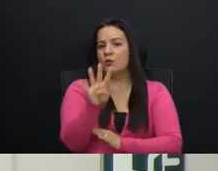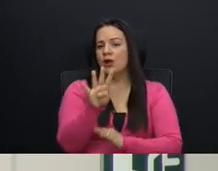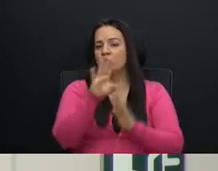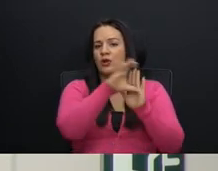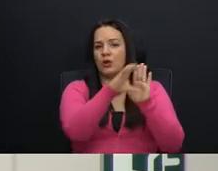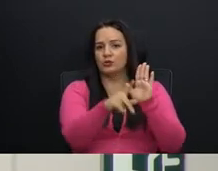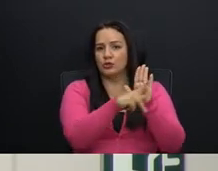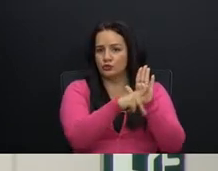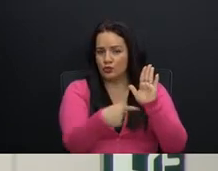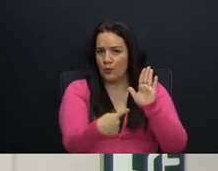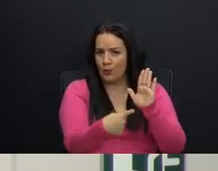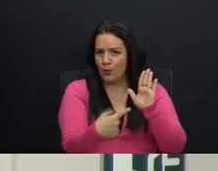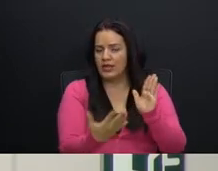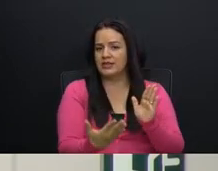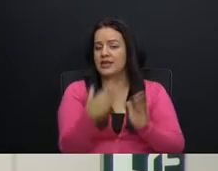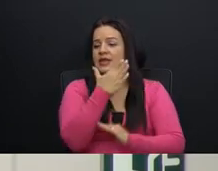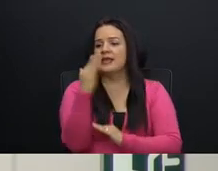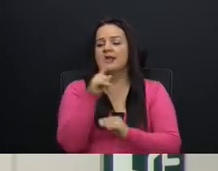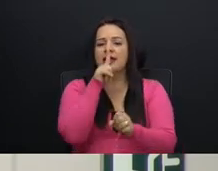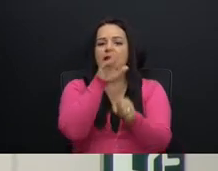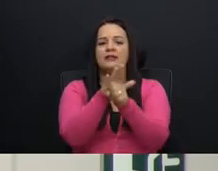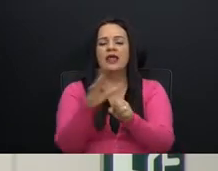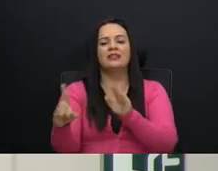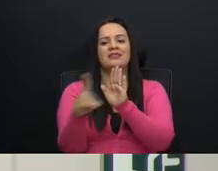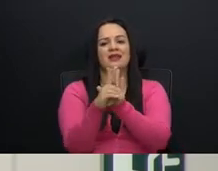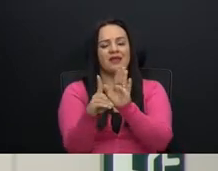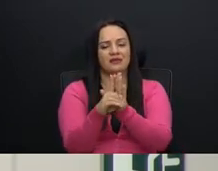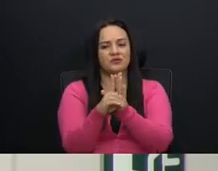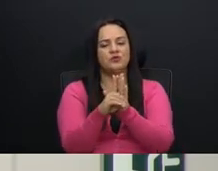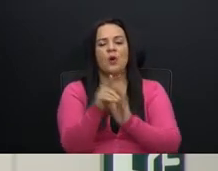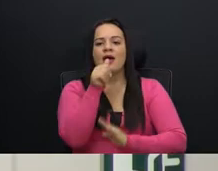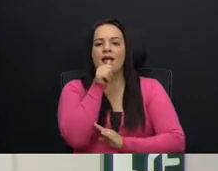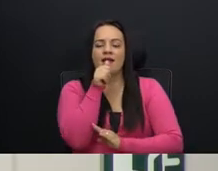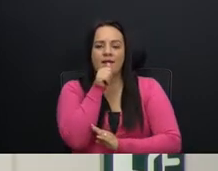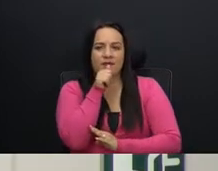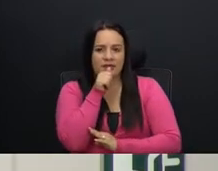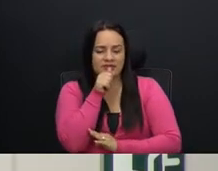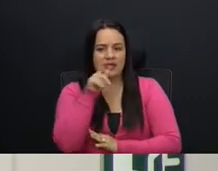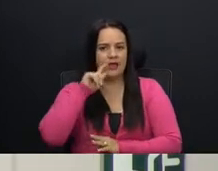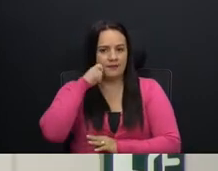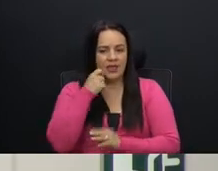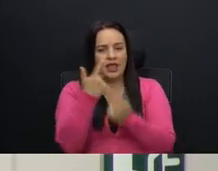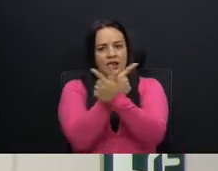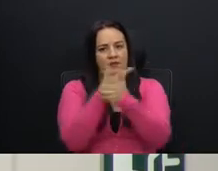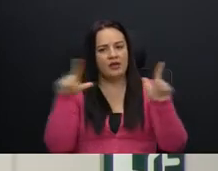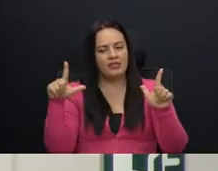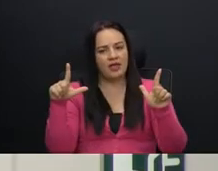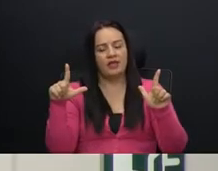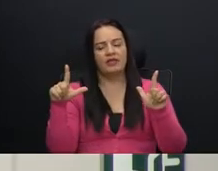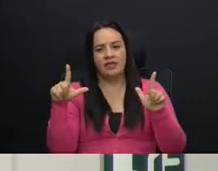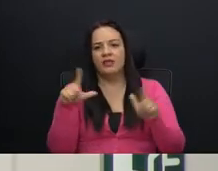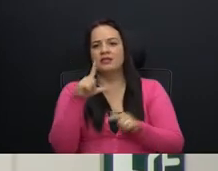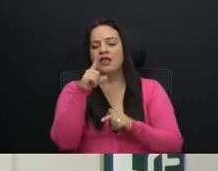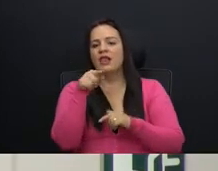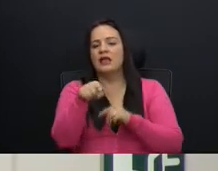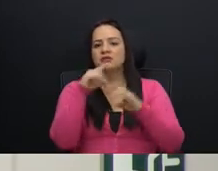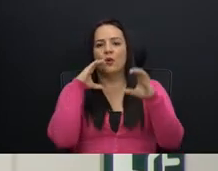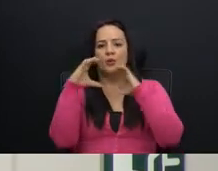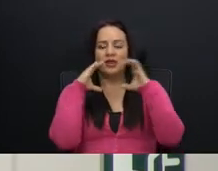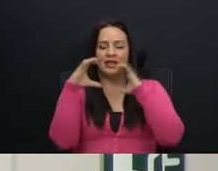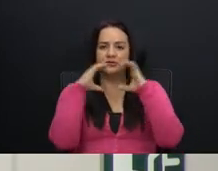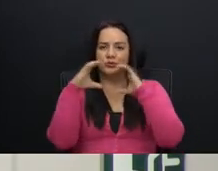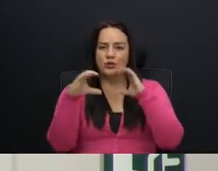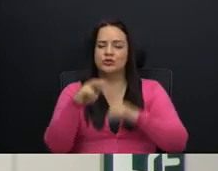Constitución, el cual garantiza el derecho a la intimidad, a la libertad y al secreto de las comunicaciones?